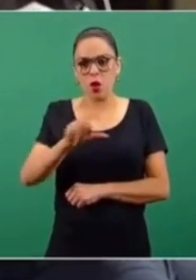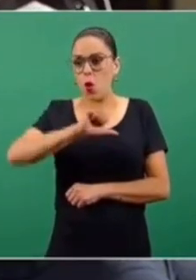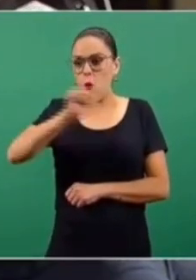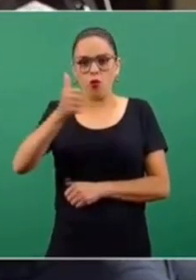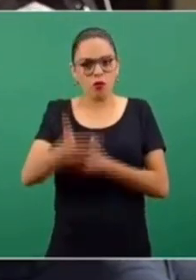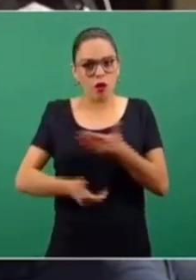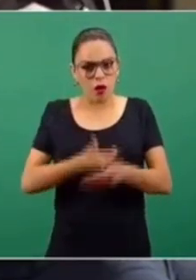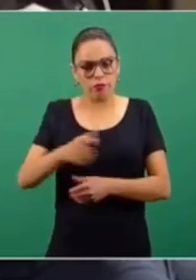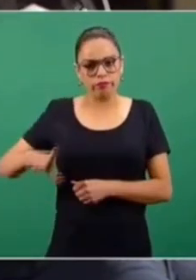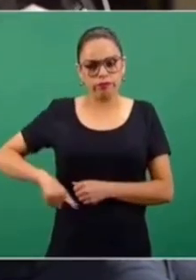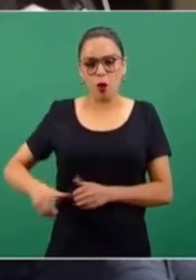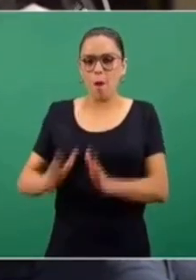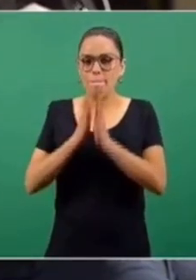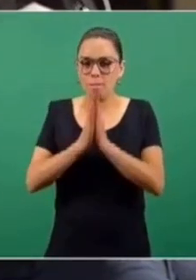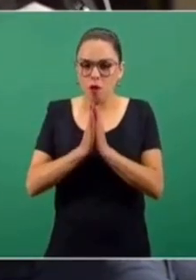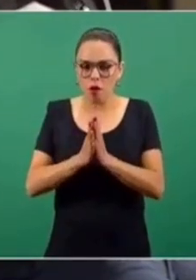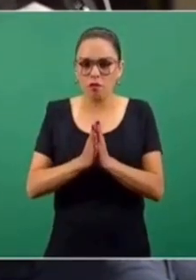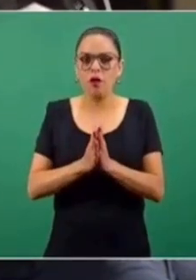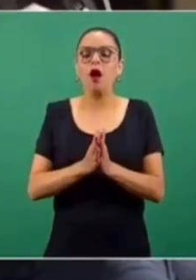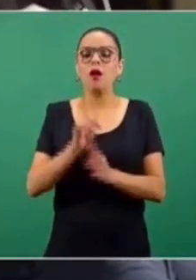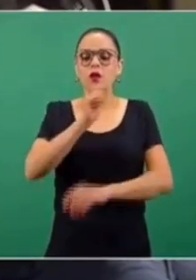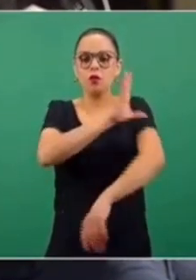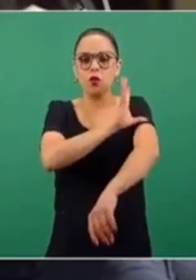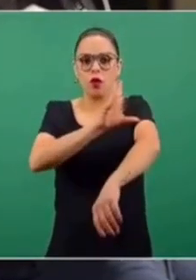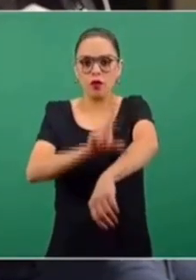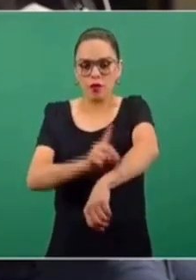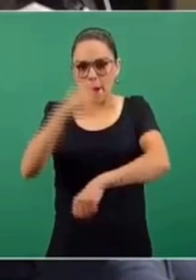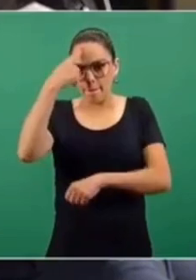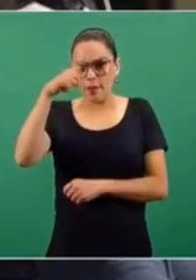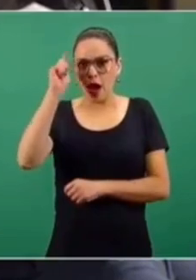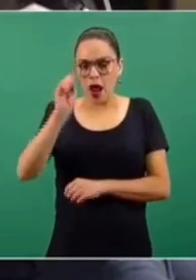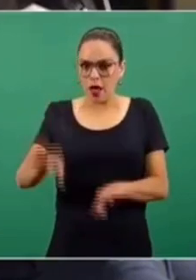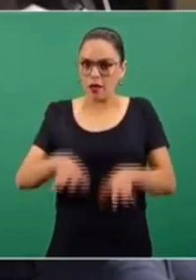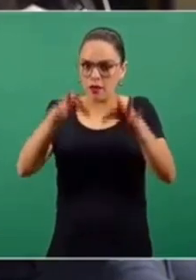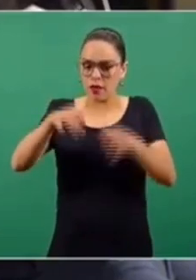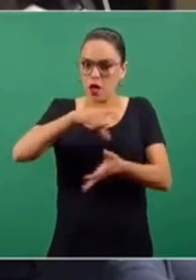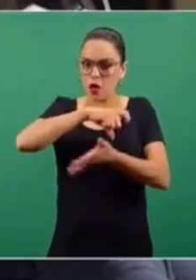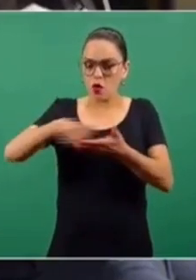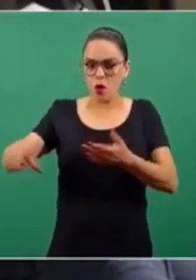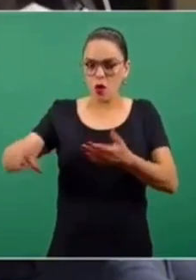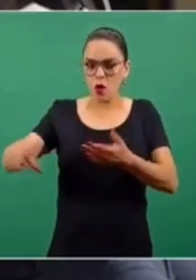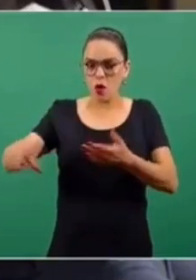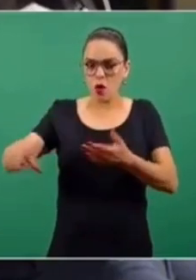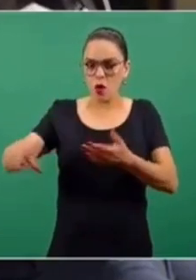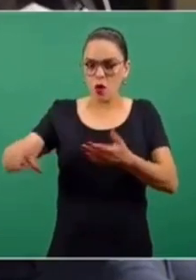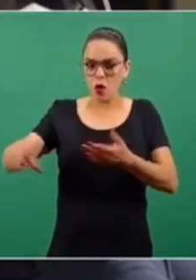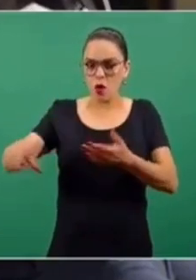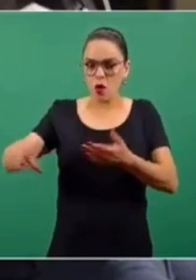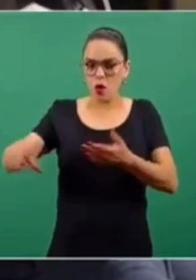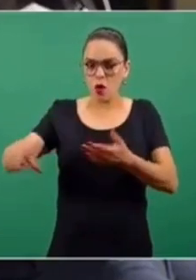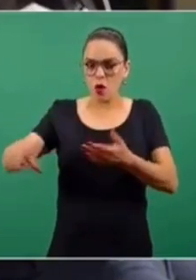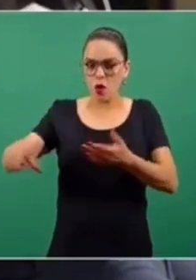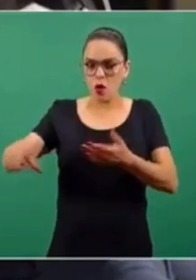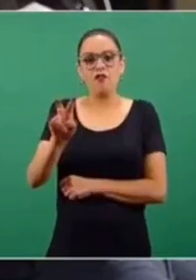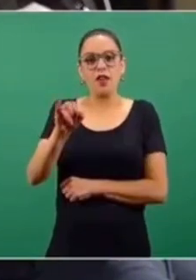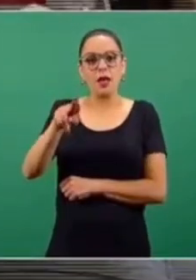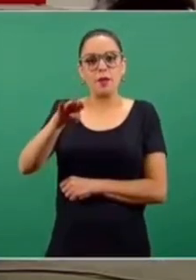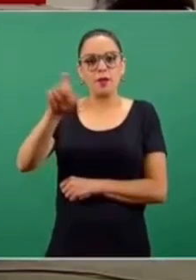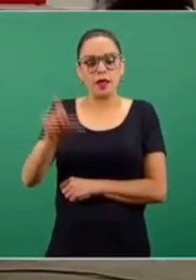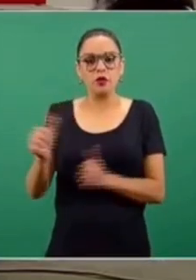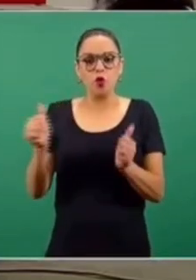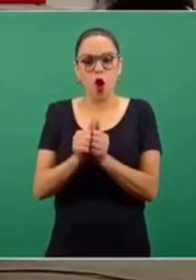públicos, coordinarse para la compra de vacunas de Astra Zeneca de la India a través de Virmex, esto a través de un documento interno?